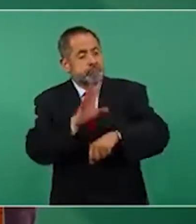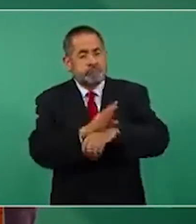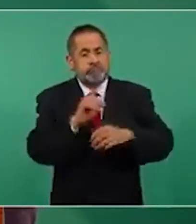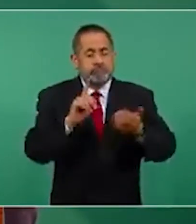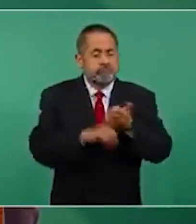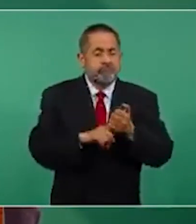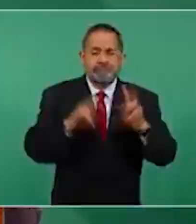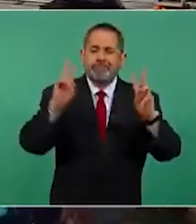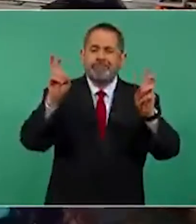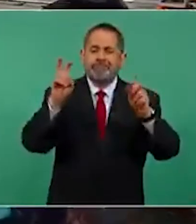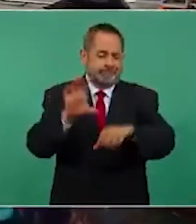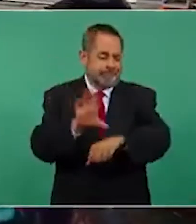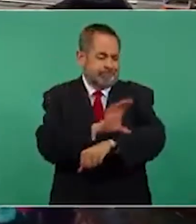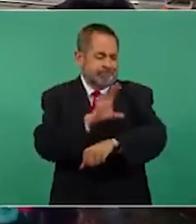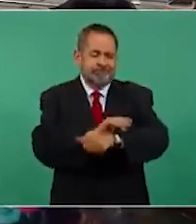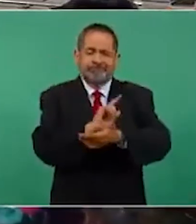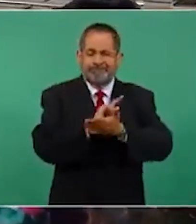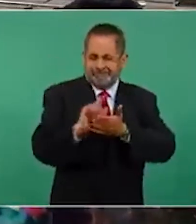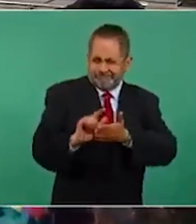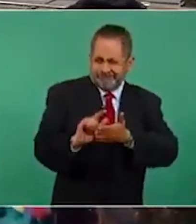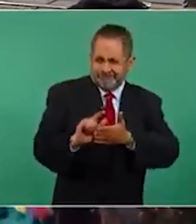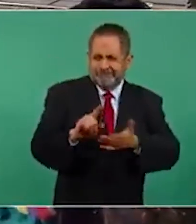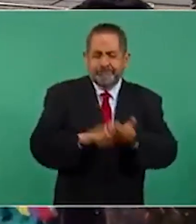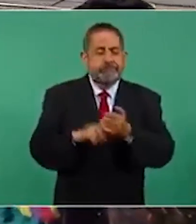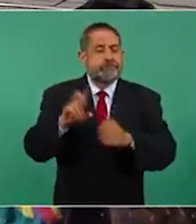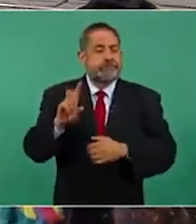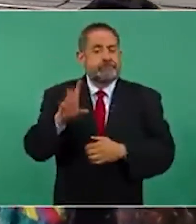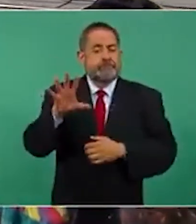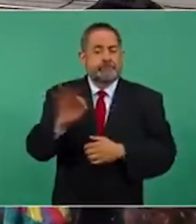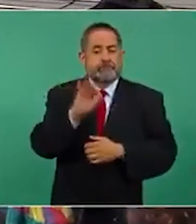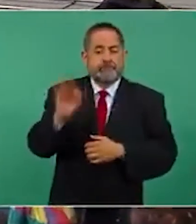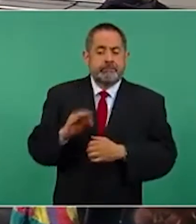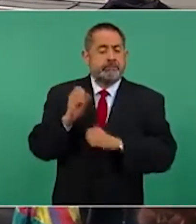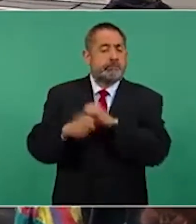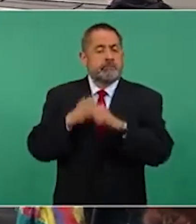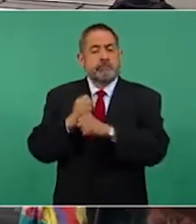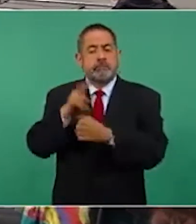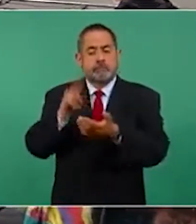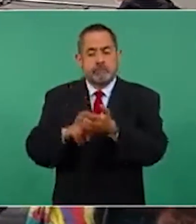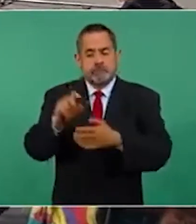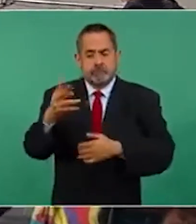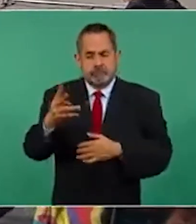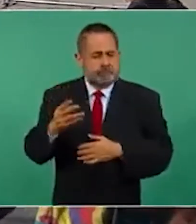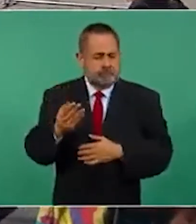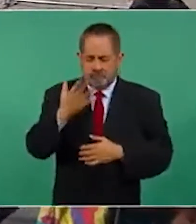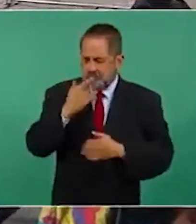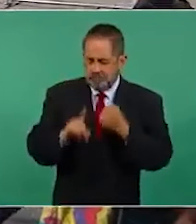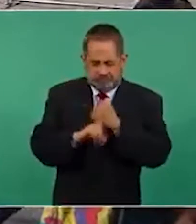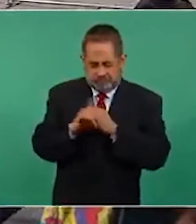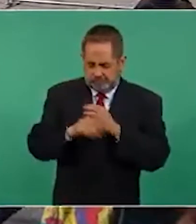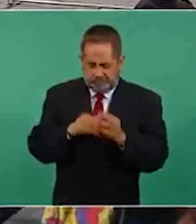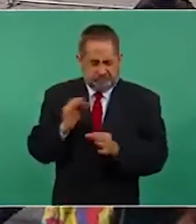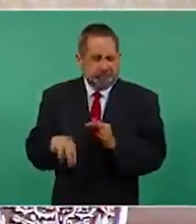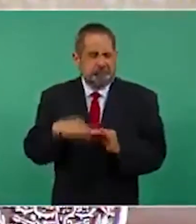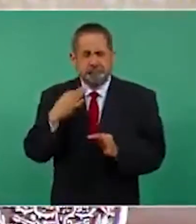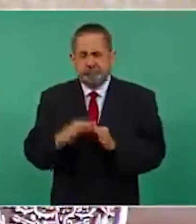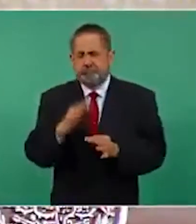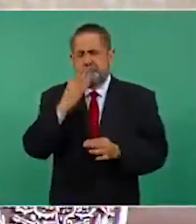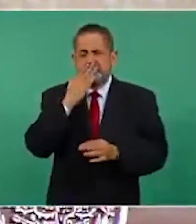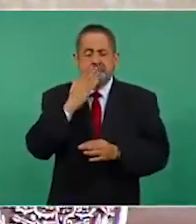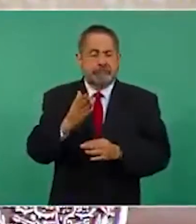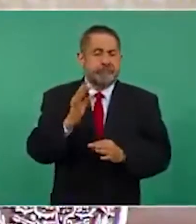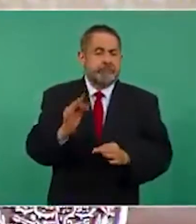energía limpia, el 35 por ciento para el 2024. No tenemos problema para ello. En este momento